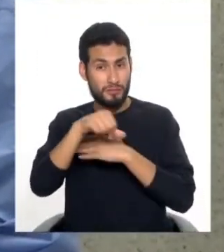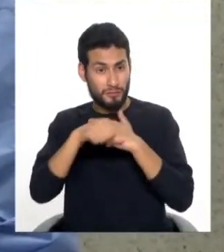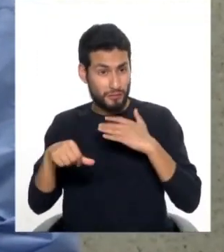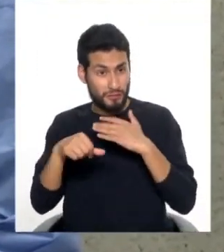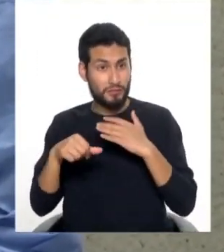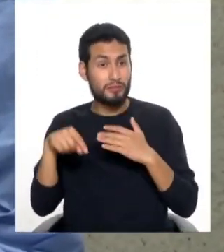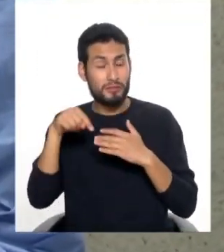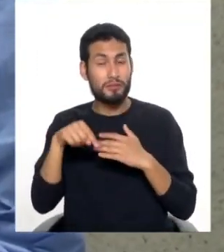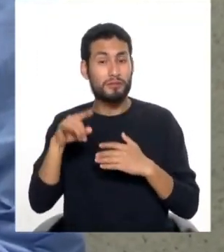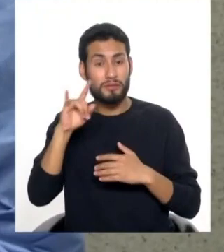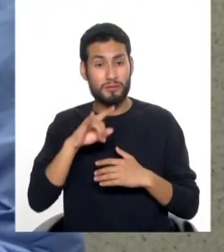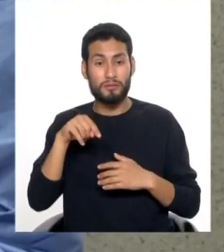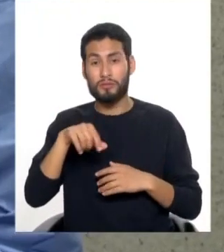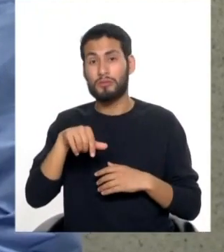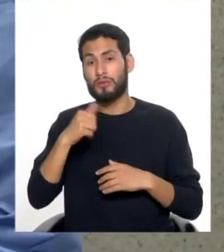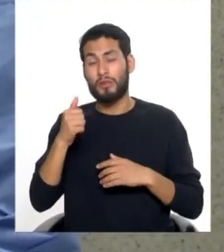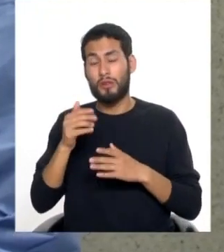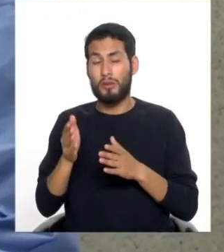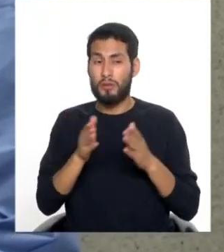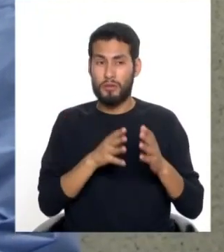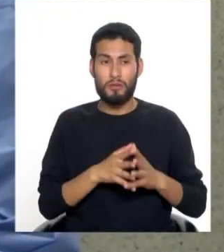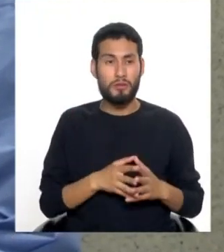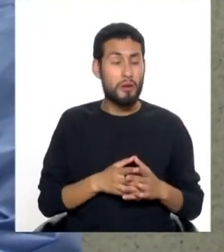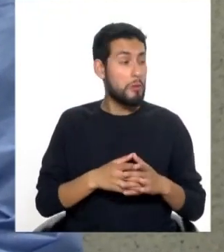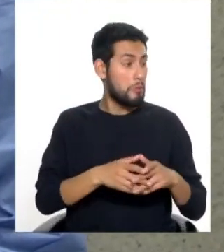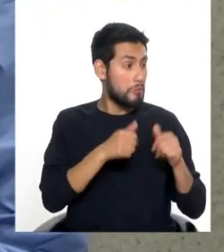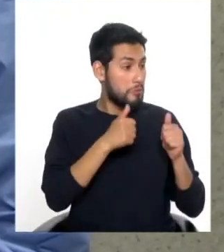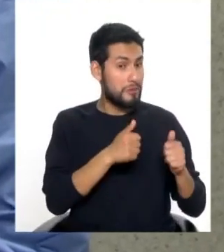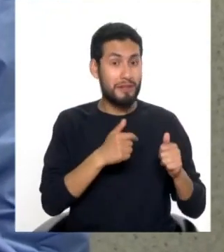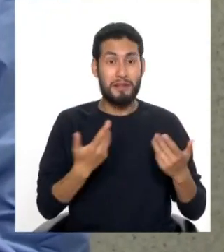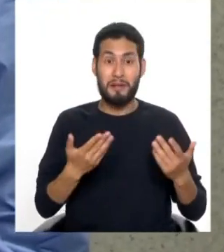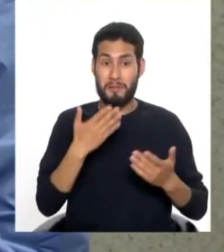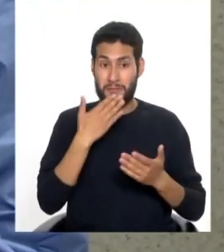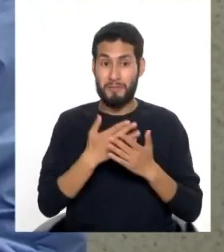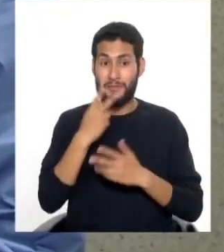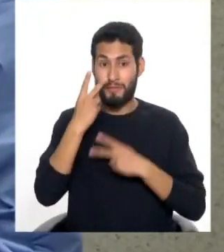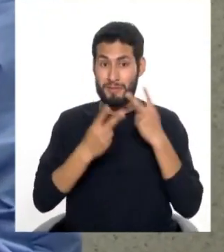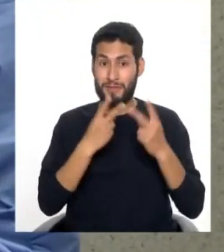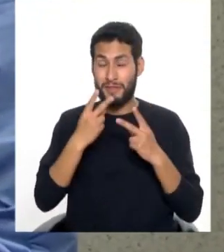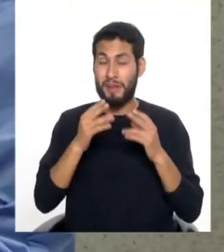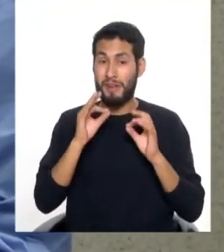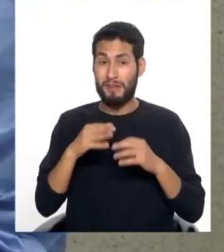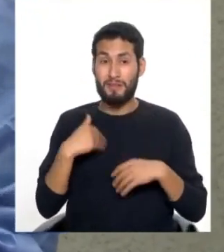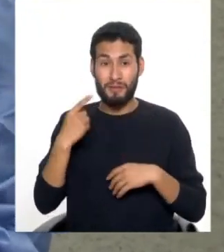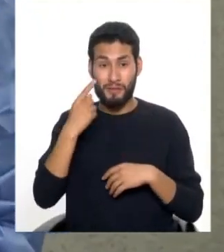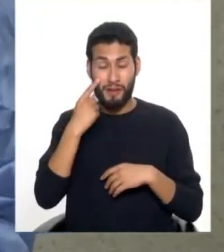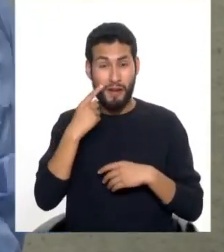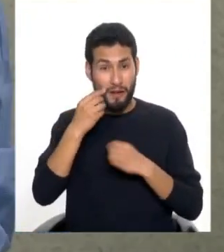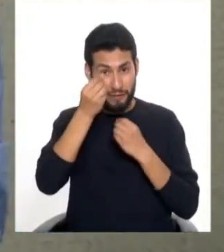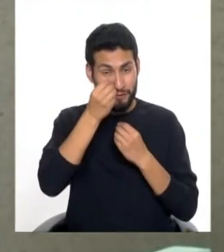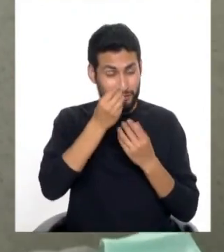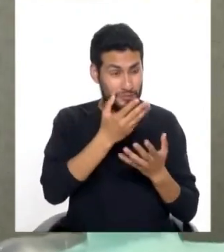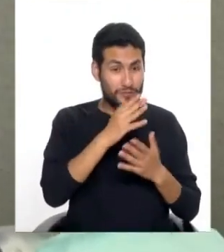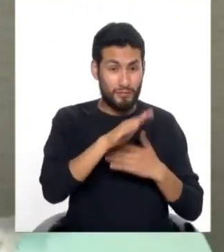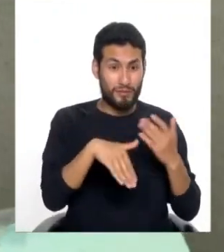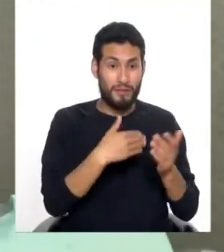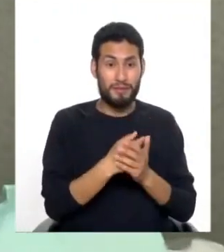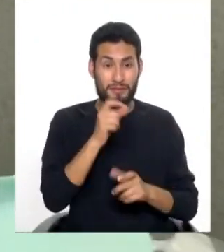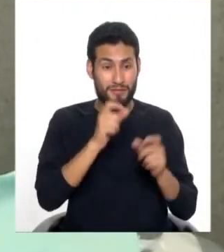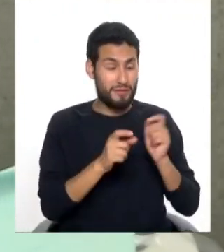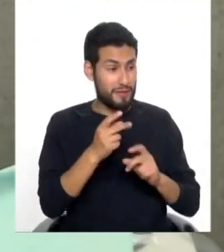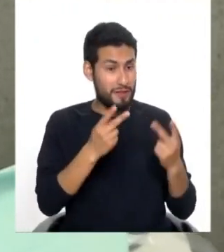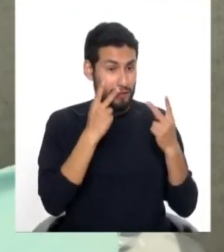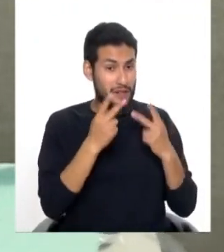mirando un televisor está en otro ambiente, ¿no? Perfecto. Bueno, igual será motivo para visitarlos y poder conocer, seguir dando esta información a todo el público que nos